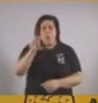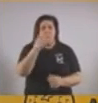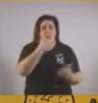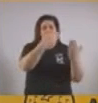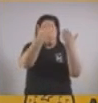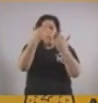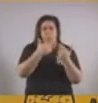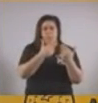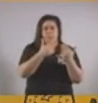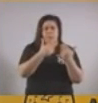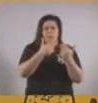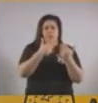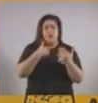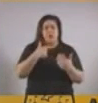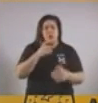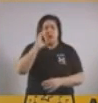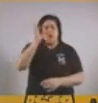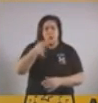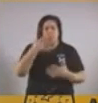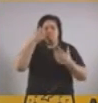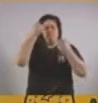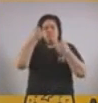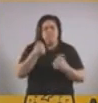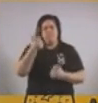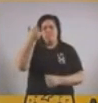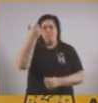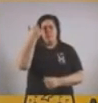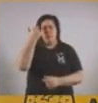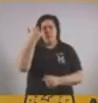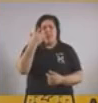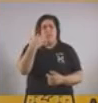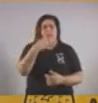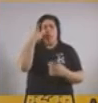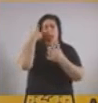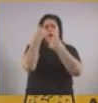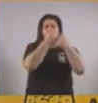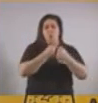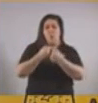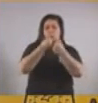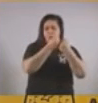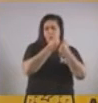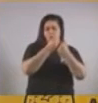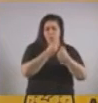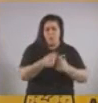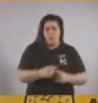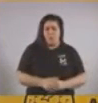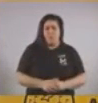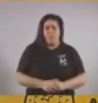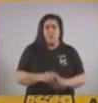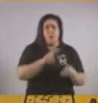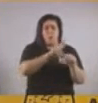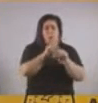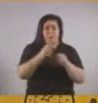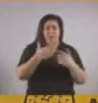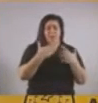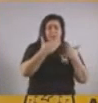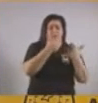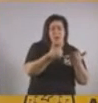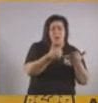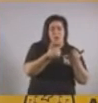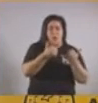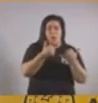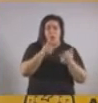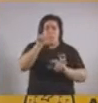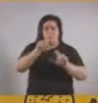Como dije antes, mi convicción es que tenemos que siempre buscar el consenso. Porque cuidar la salud y cuidar el